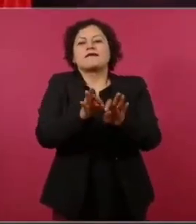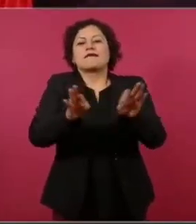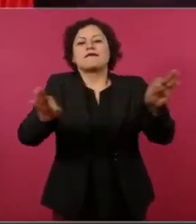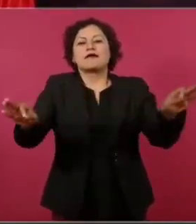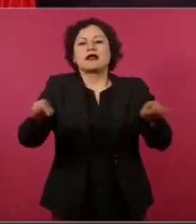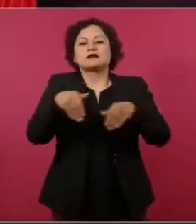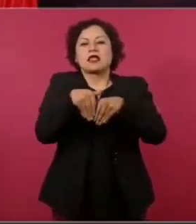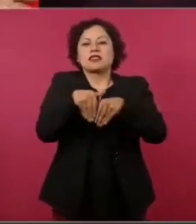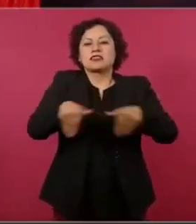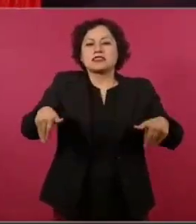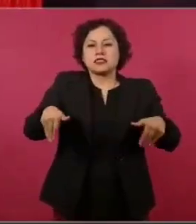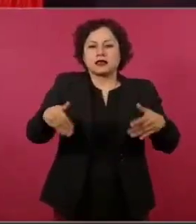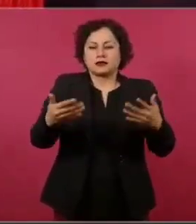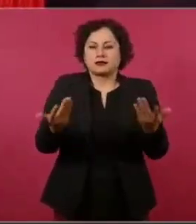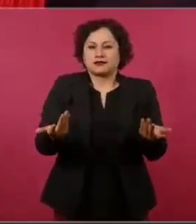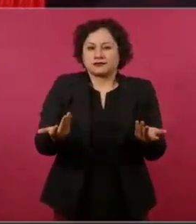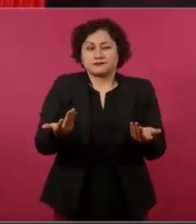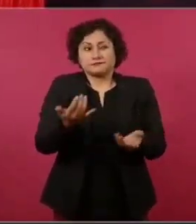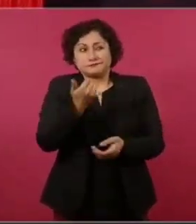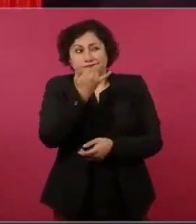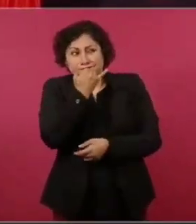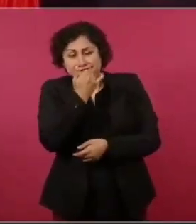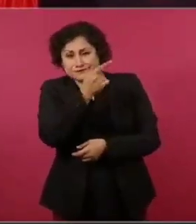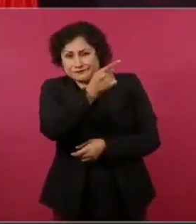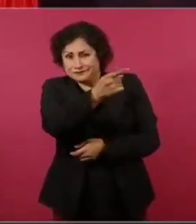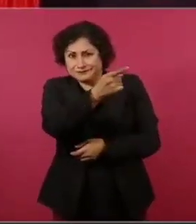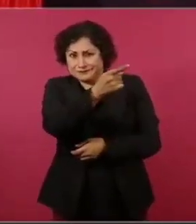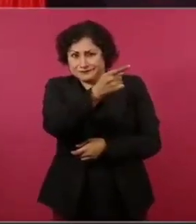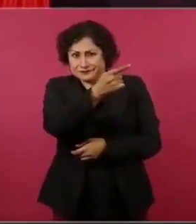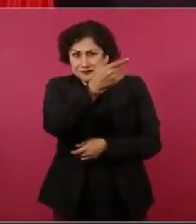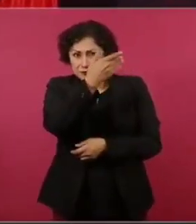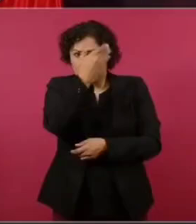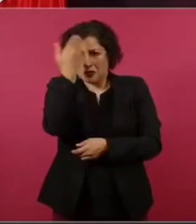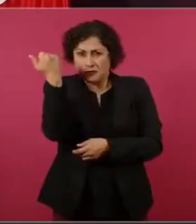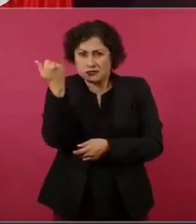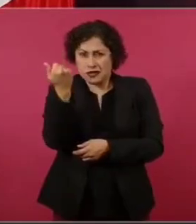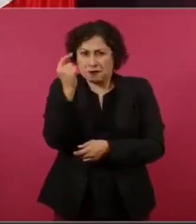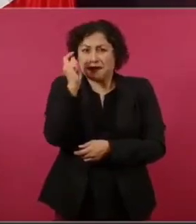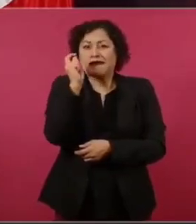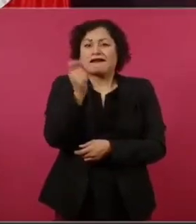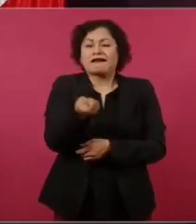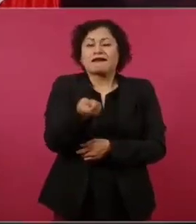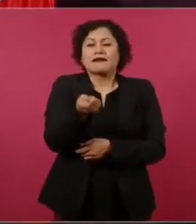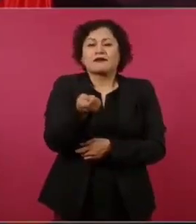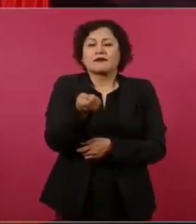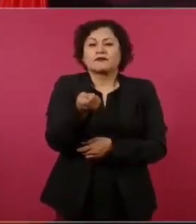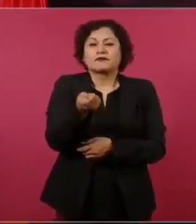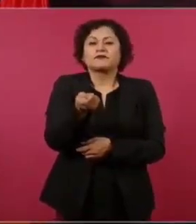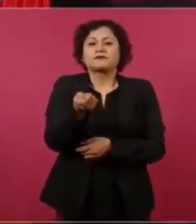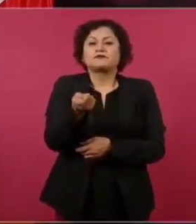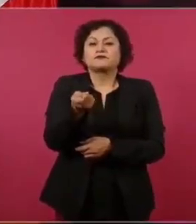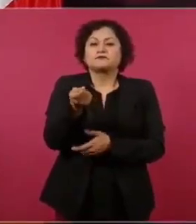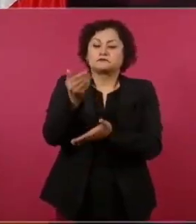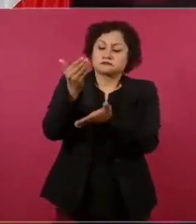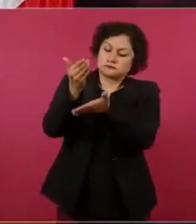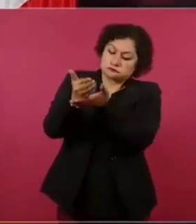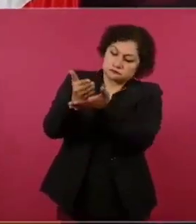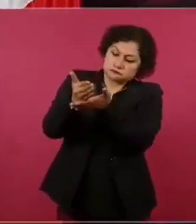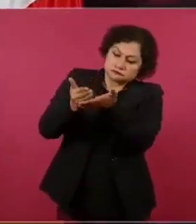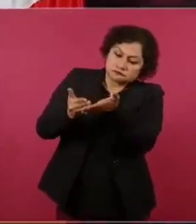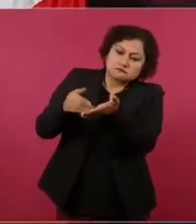Se olvidan que la raya está pintada porque la Constitución